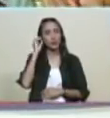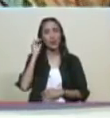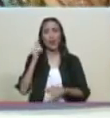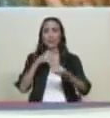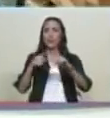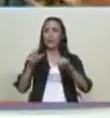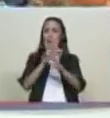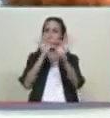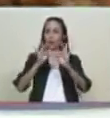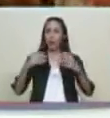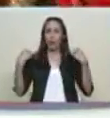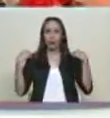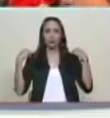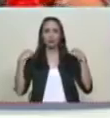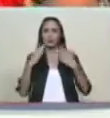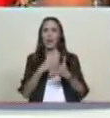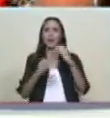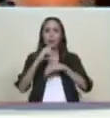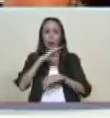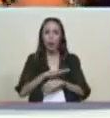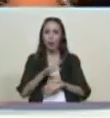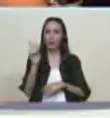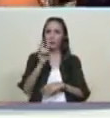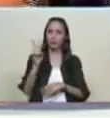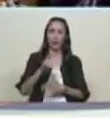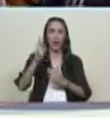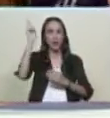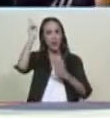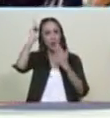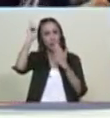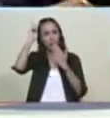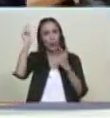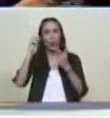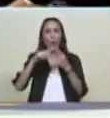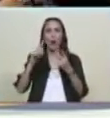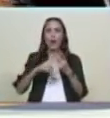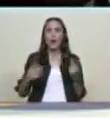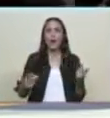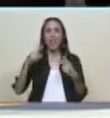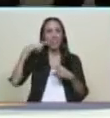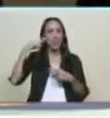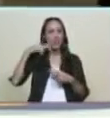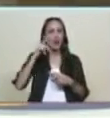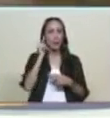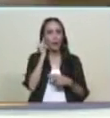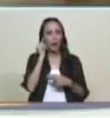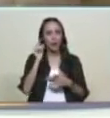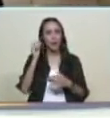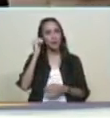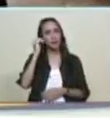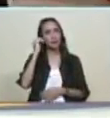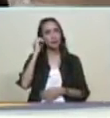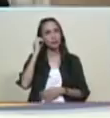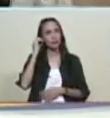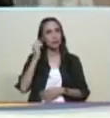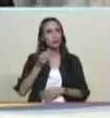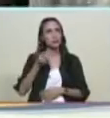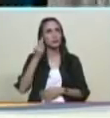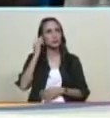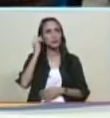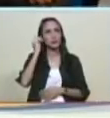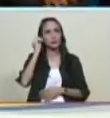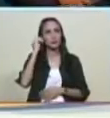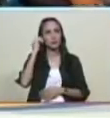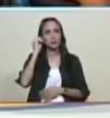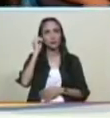Sucre con la Negra Matea nos encontramos con Huaycaipuro con la diosa del maíz nuestras alegorías pues